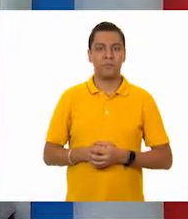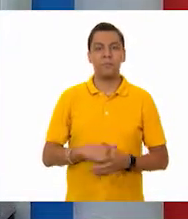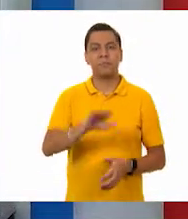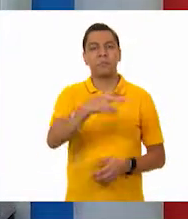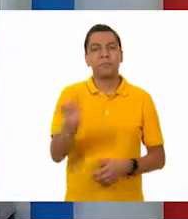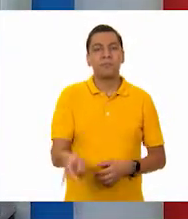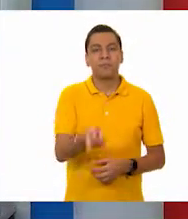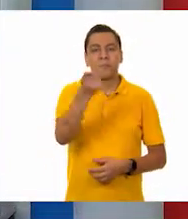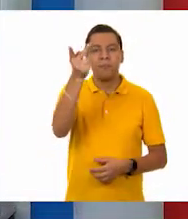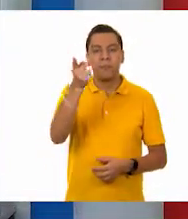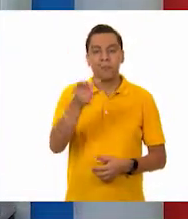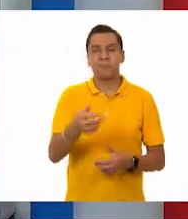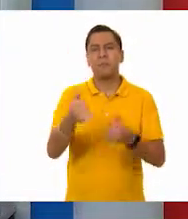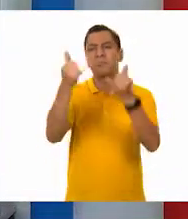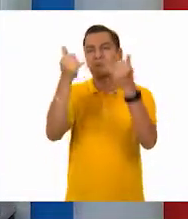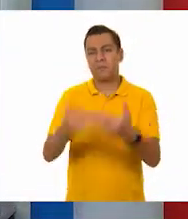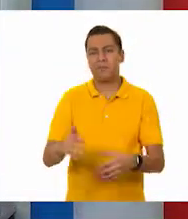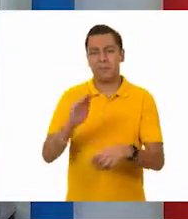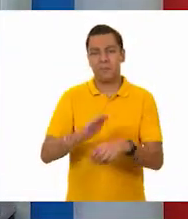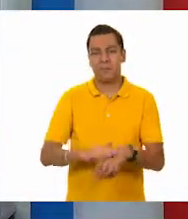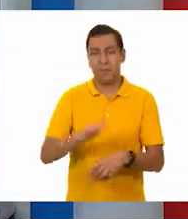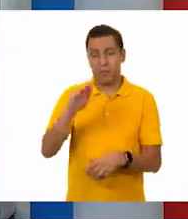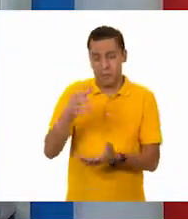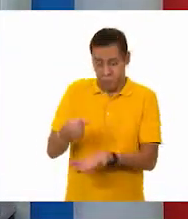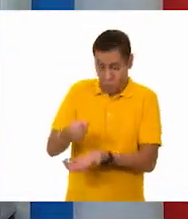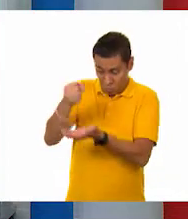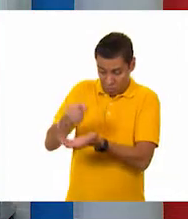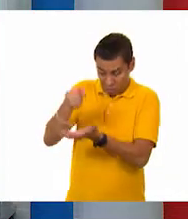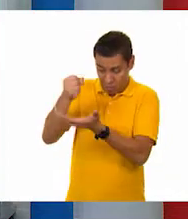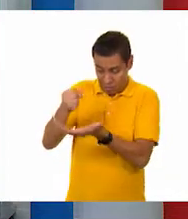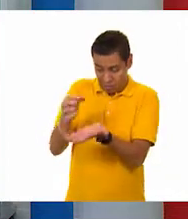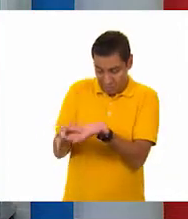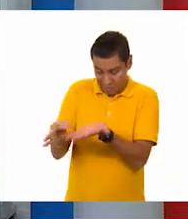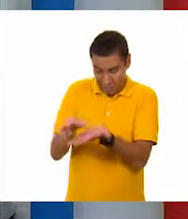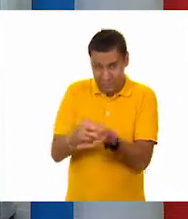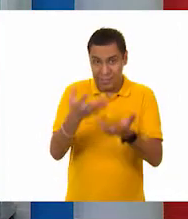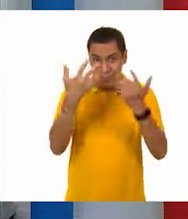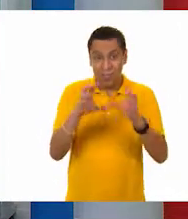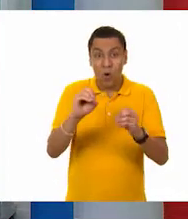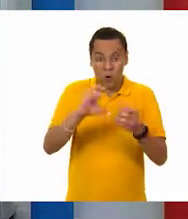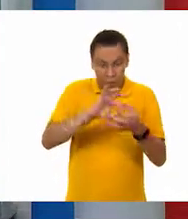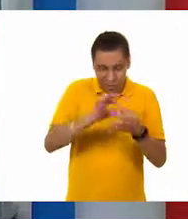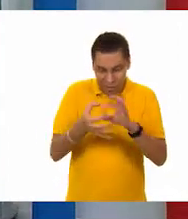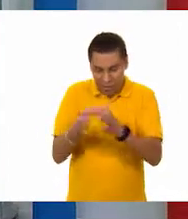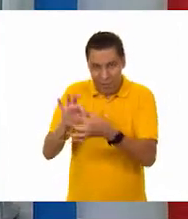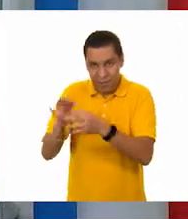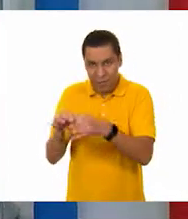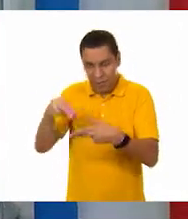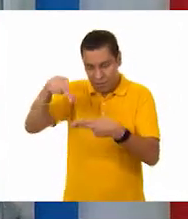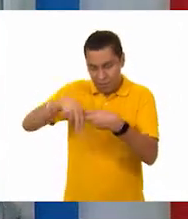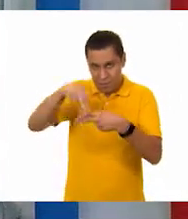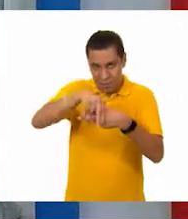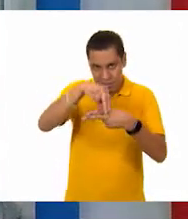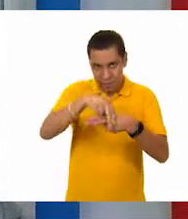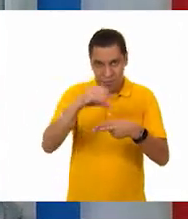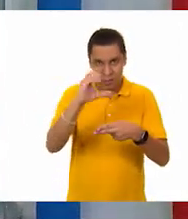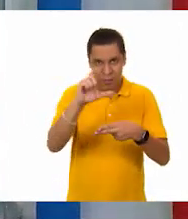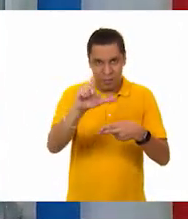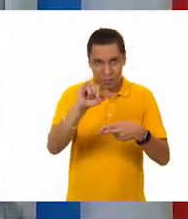¿qué creen que pese más? ¿La bolsita con 10 frijoles o la cadena con 20 clips? Ah,